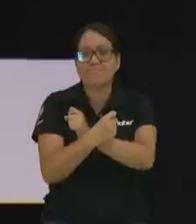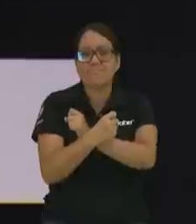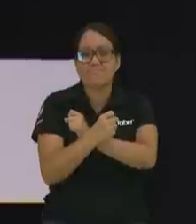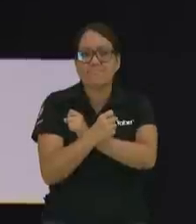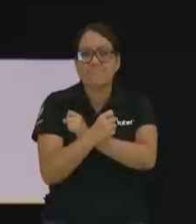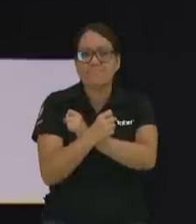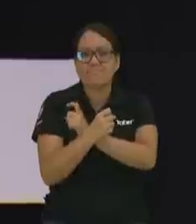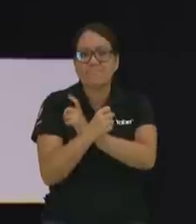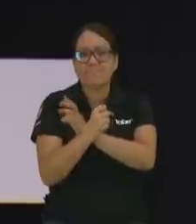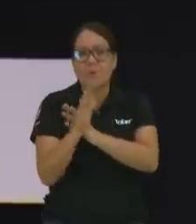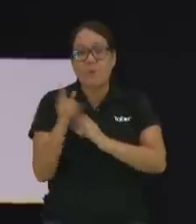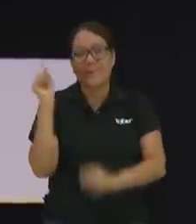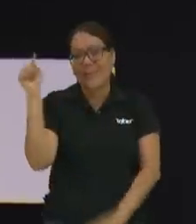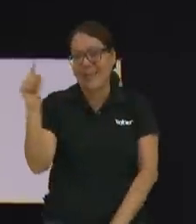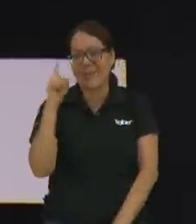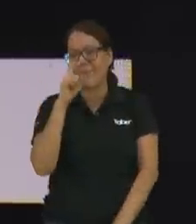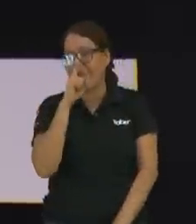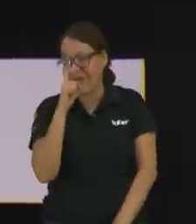abuelito y mi novio a la vez